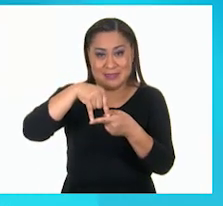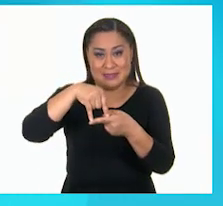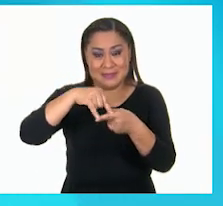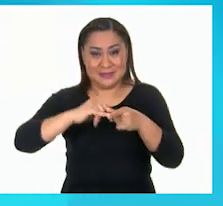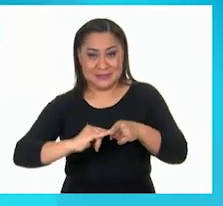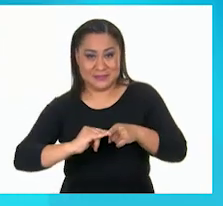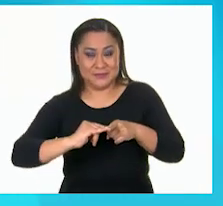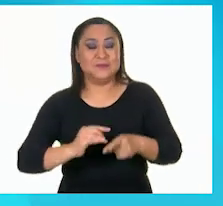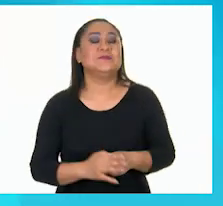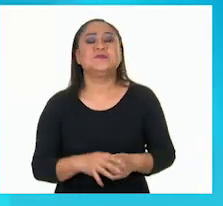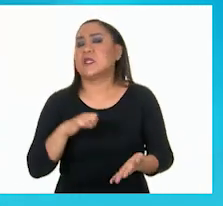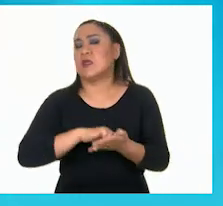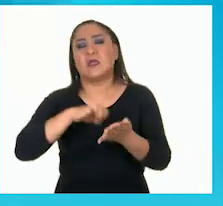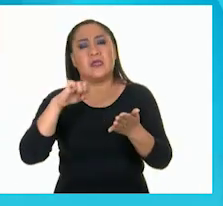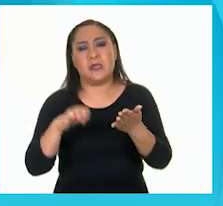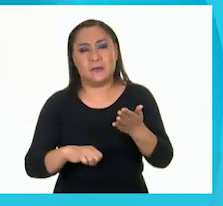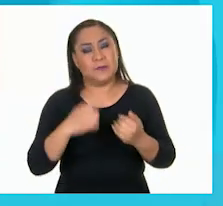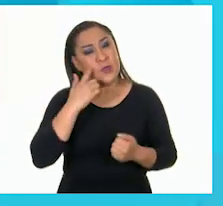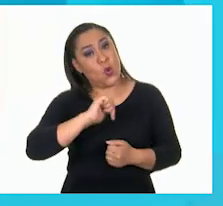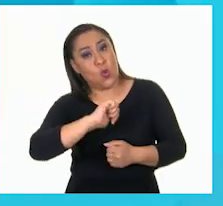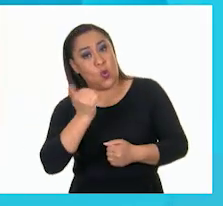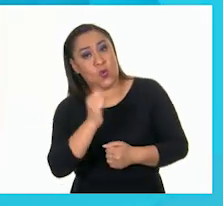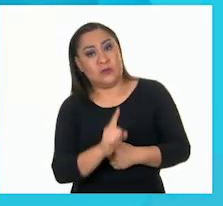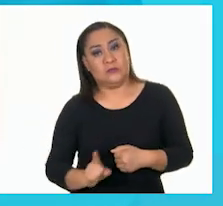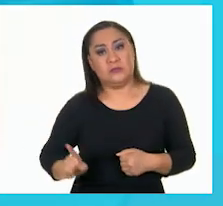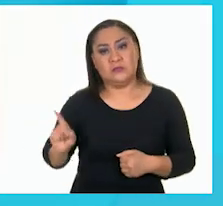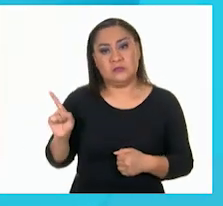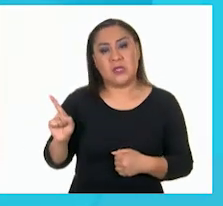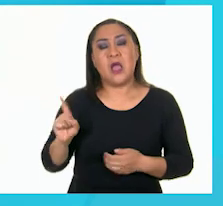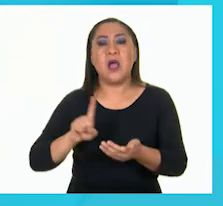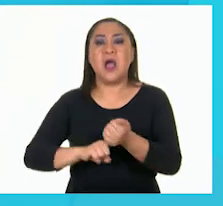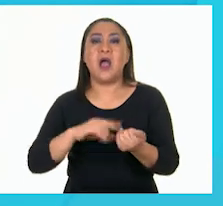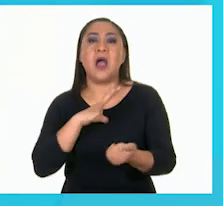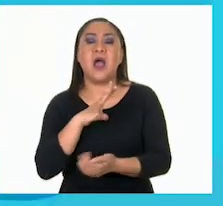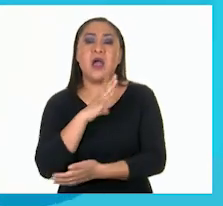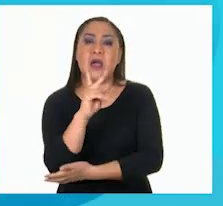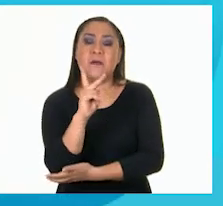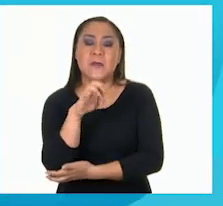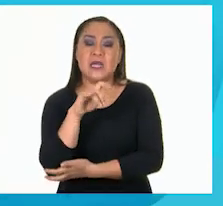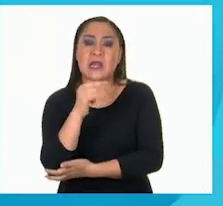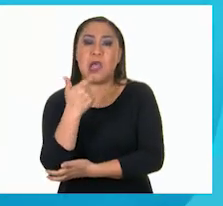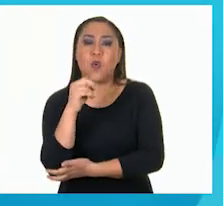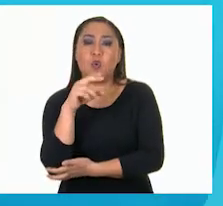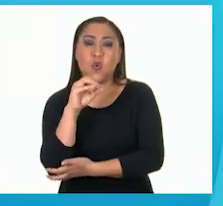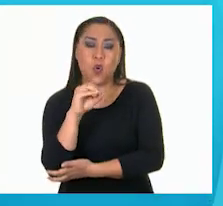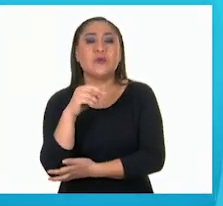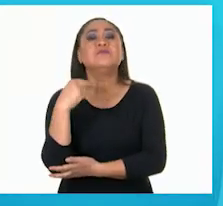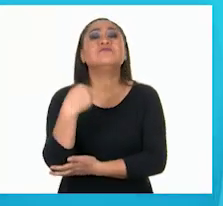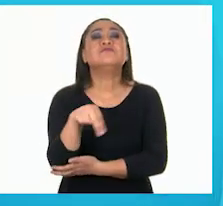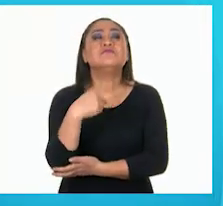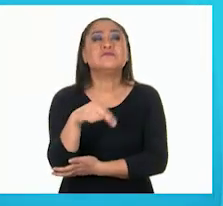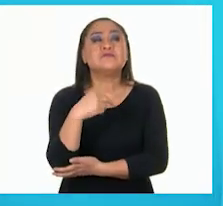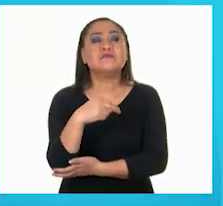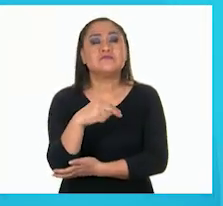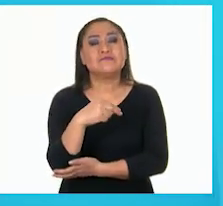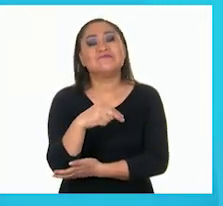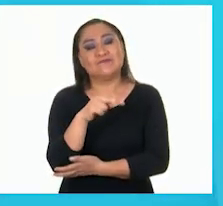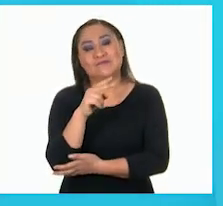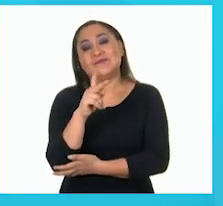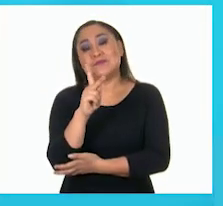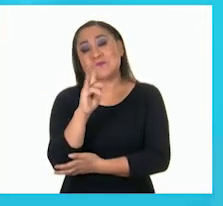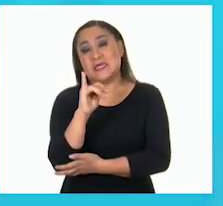Por ejemplo, la siguiente pirámide tiene como base un pentágono. Por eso se llama... Pirámide pentagonal.